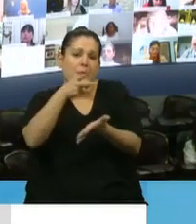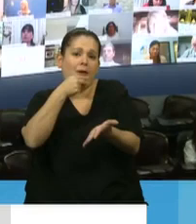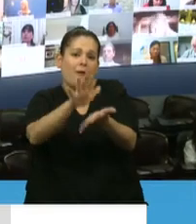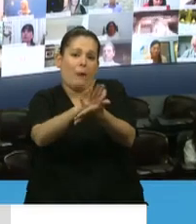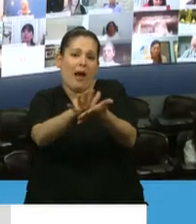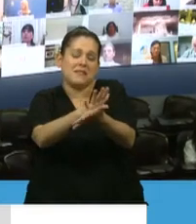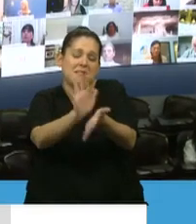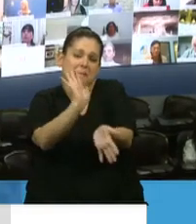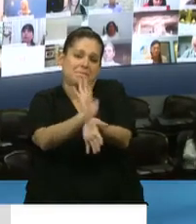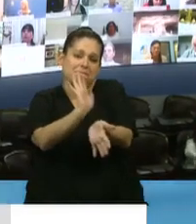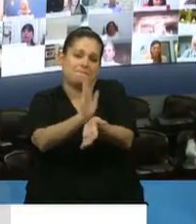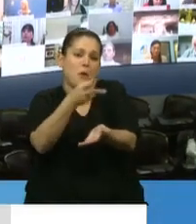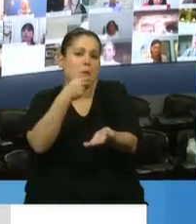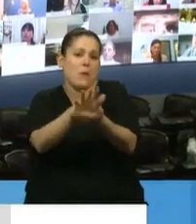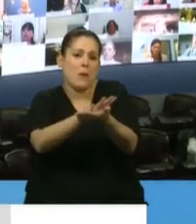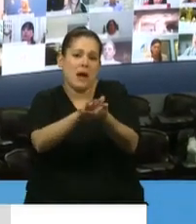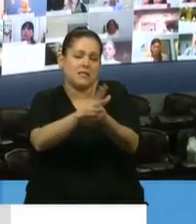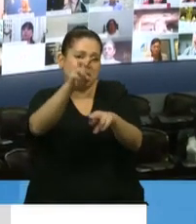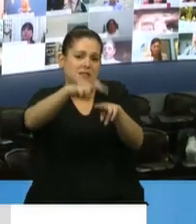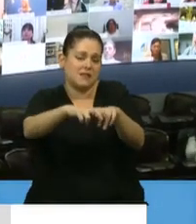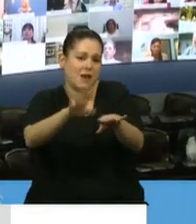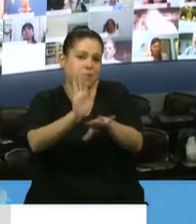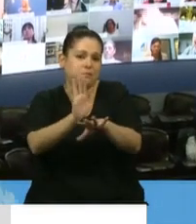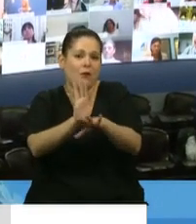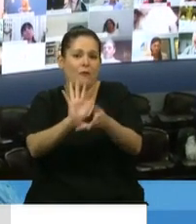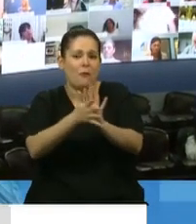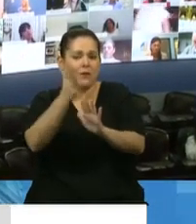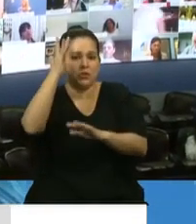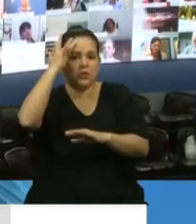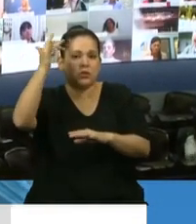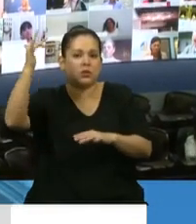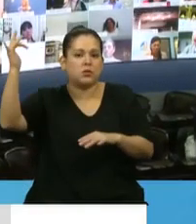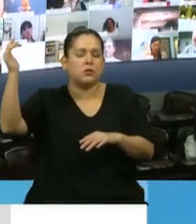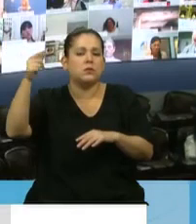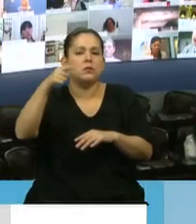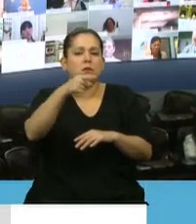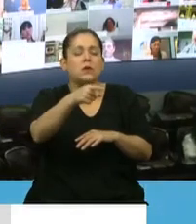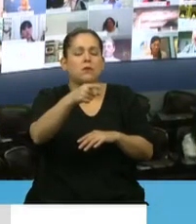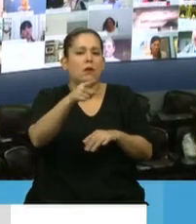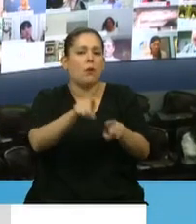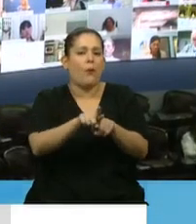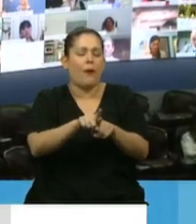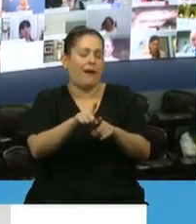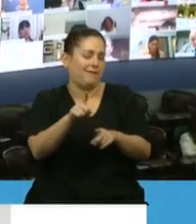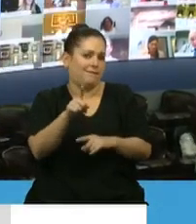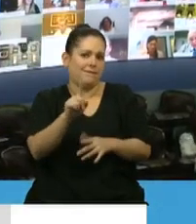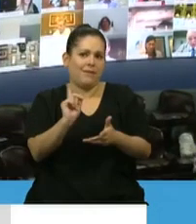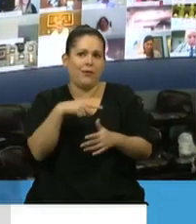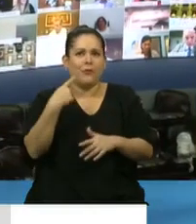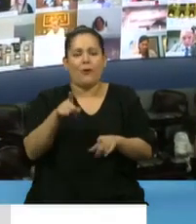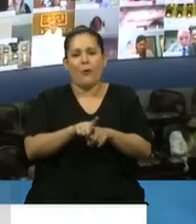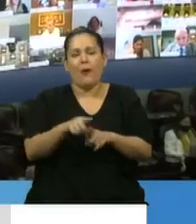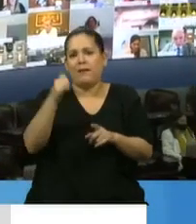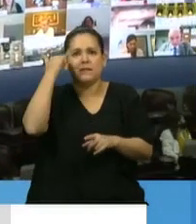dejar de decirlo, con cierta nostalgia, y que no nos enamoremos, le pido a mis colegas,